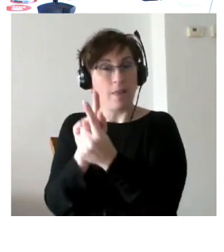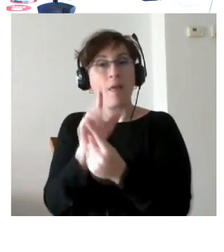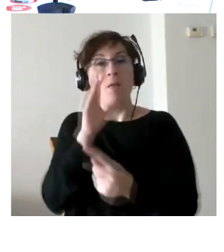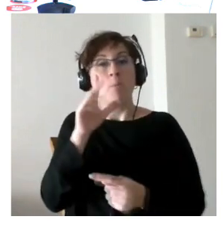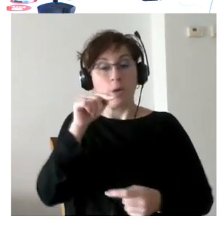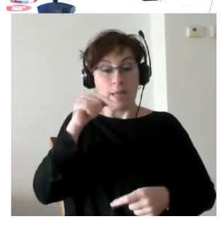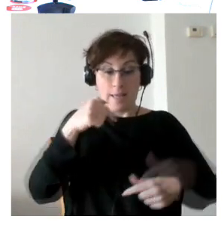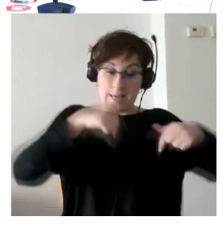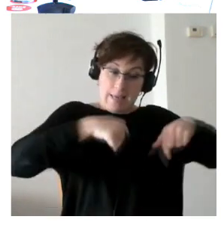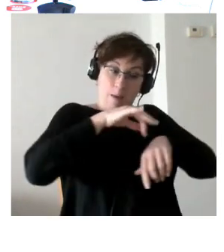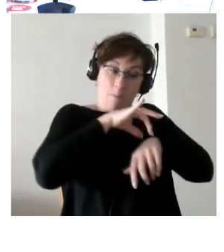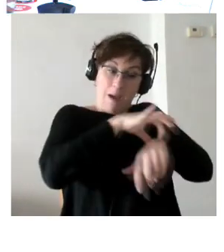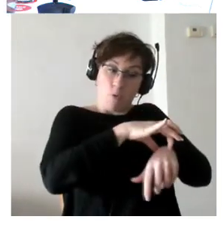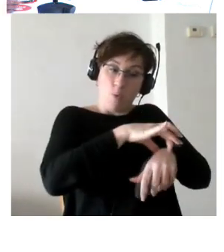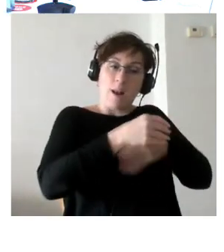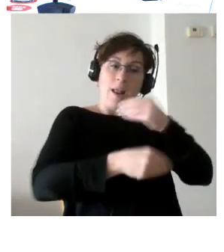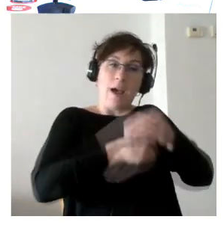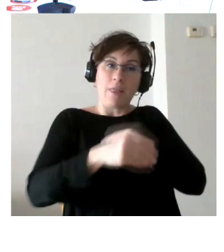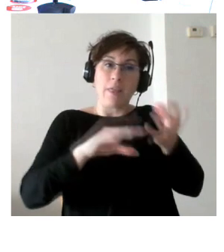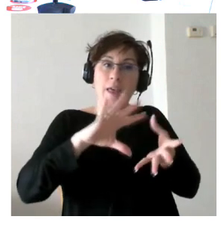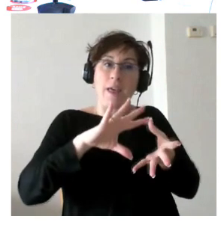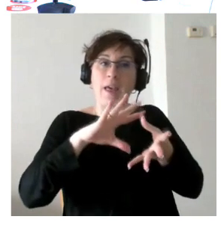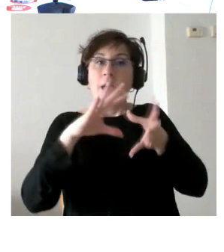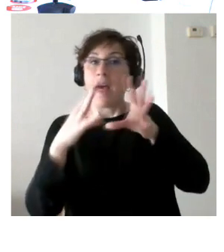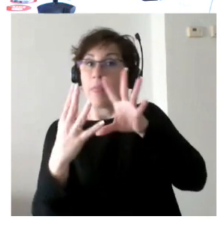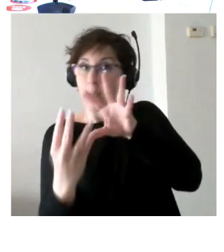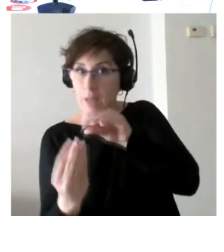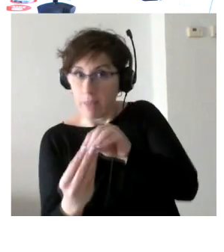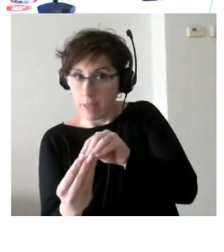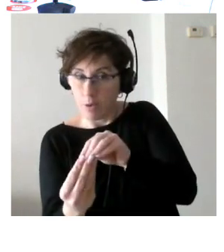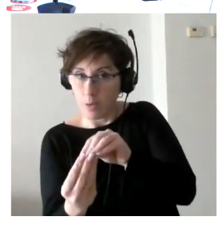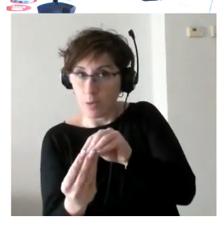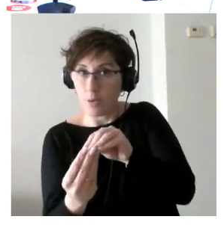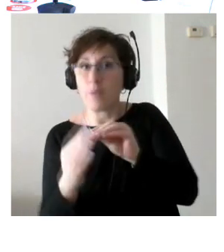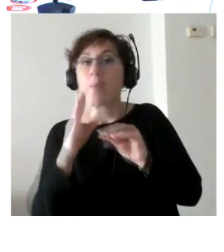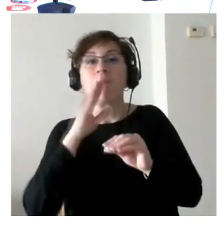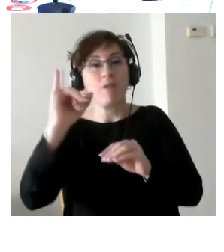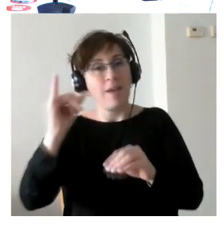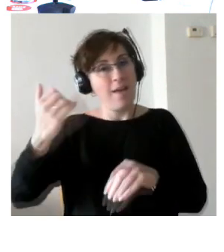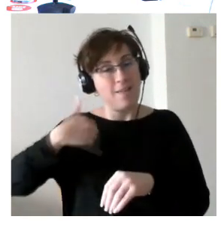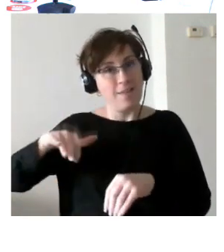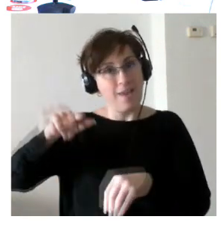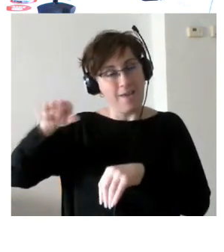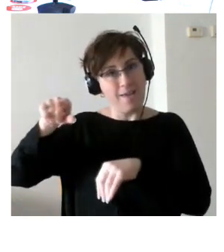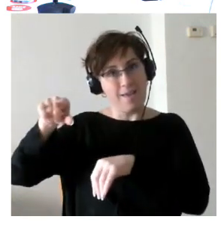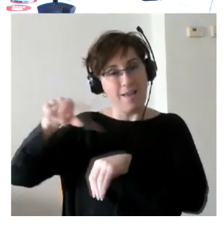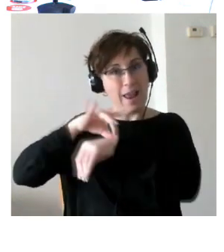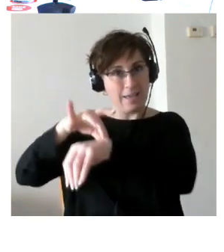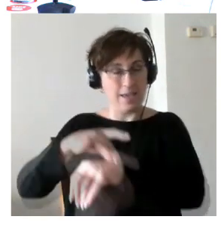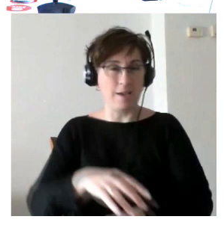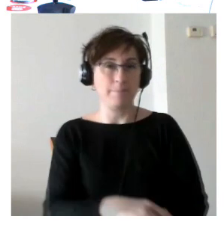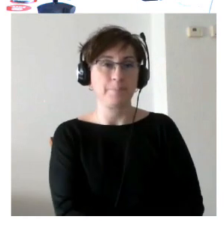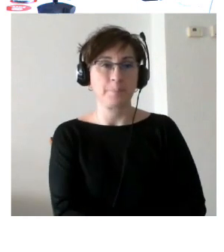adaptación de lo que ya establece de lo que ya establece la propia guía